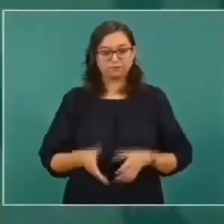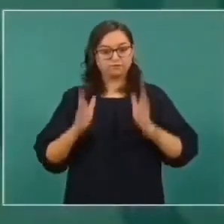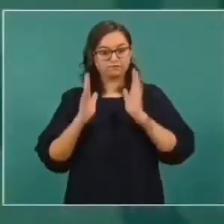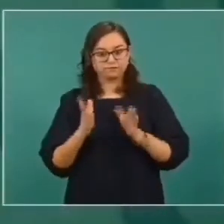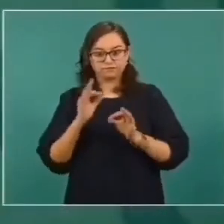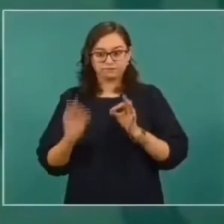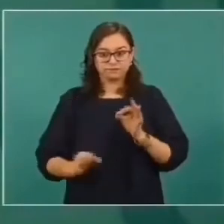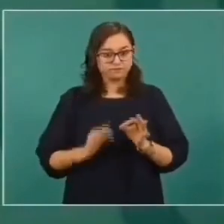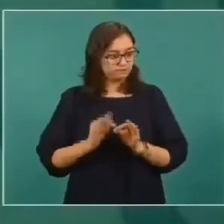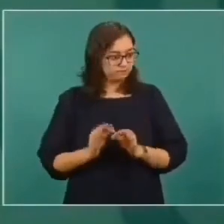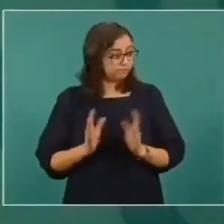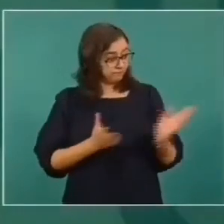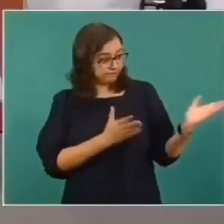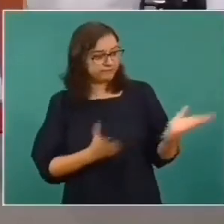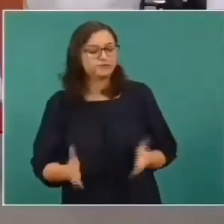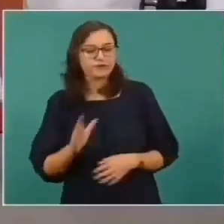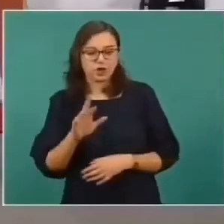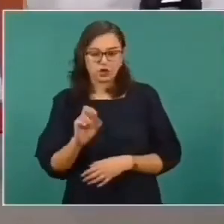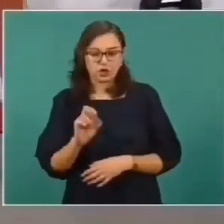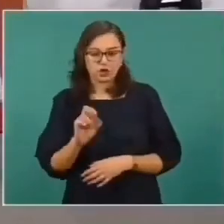aquí Rosa Isel gracias gracias gracias Gracias.